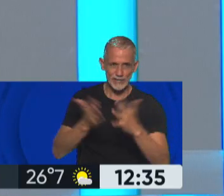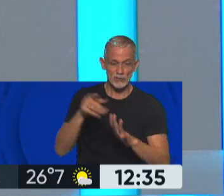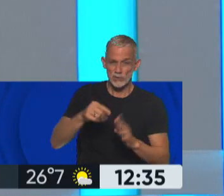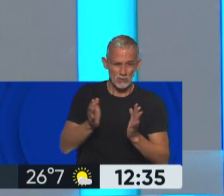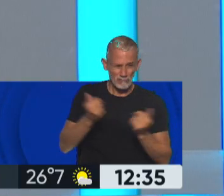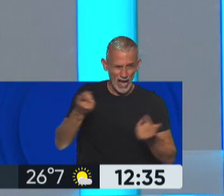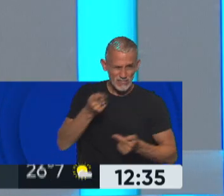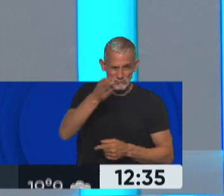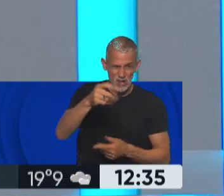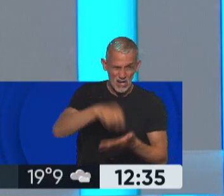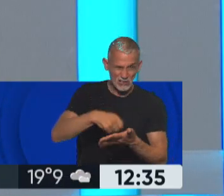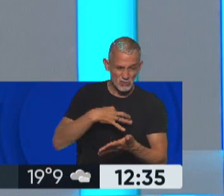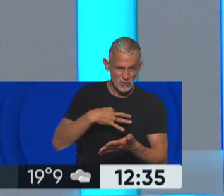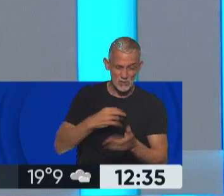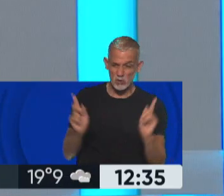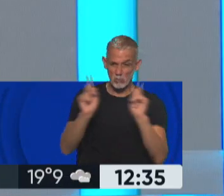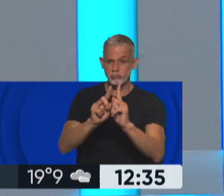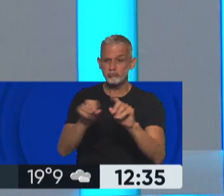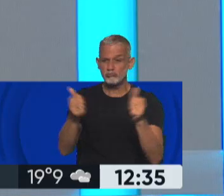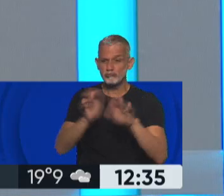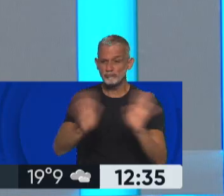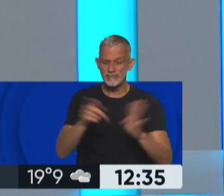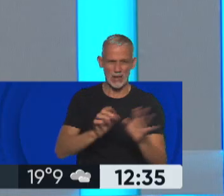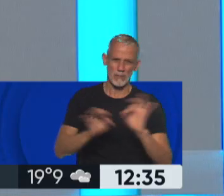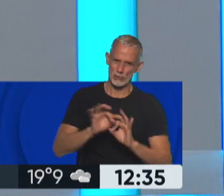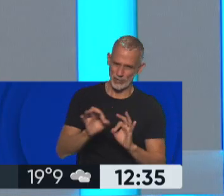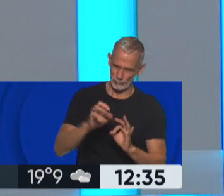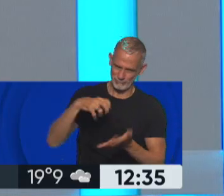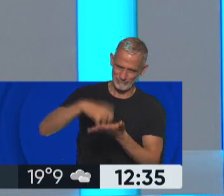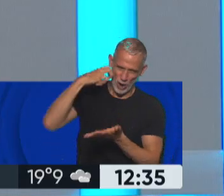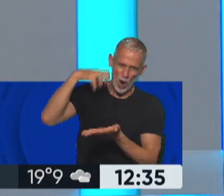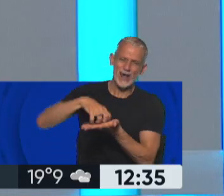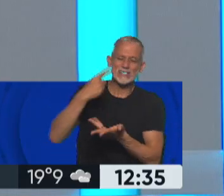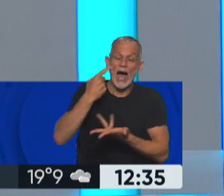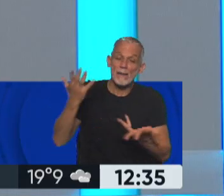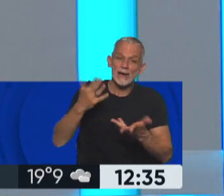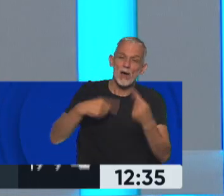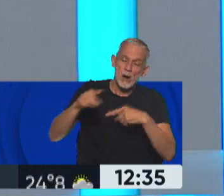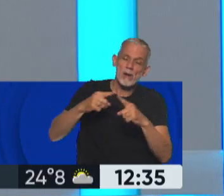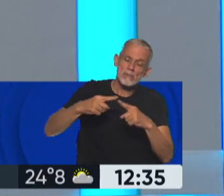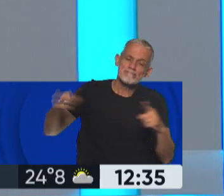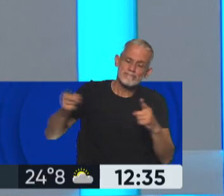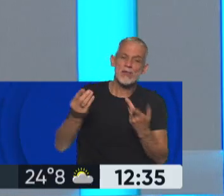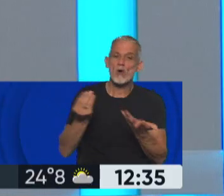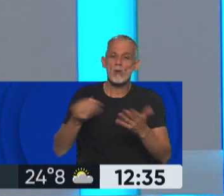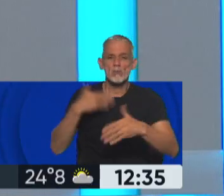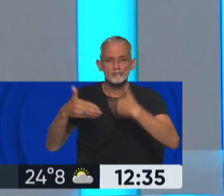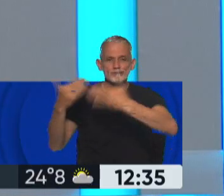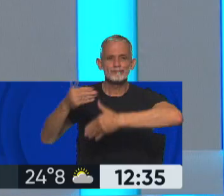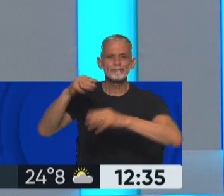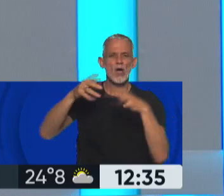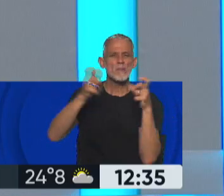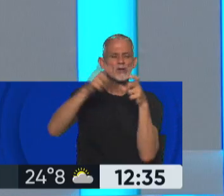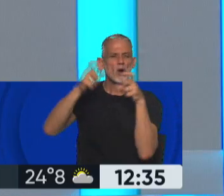simple, sencillo, rápido, recién entre el proyecto al Congreso, veremos cuál es el trámite que va a ir desarrollándose en las